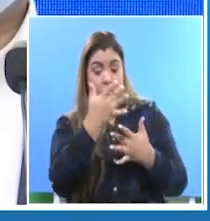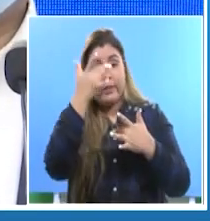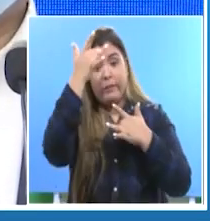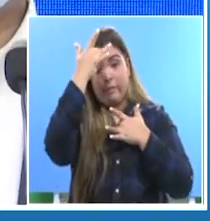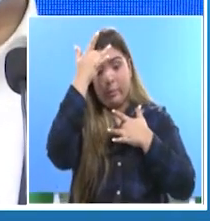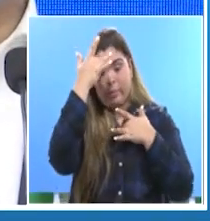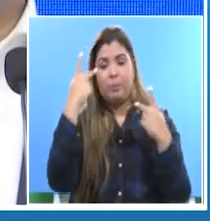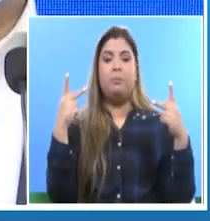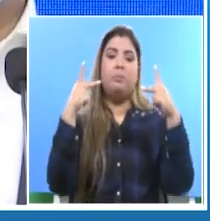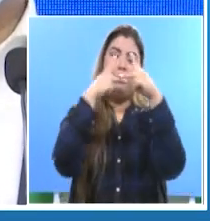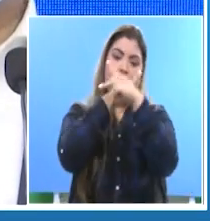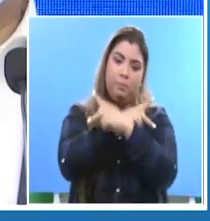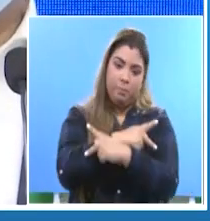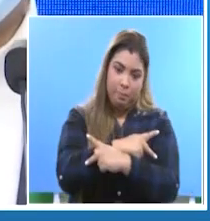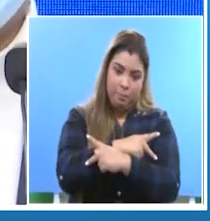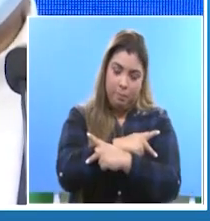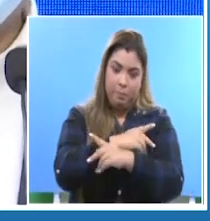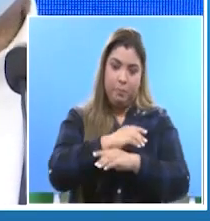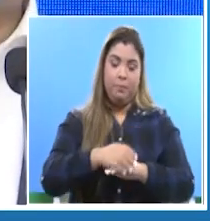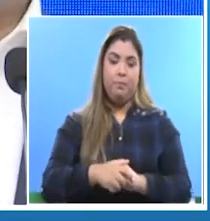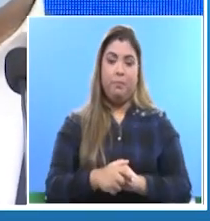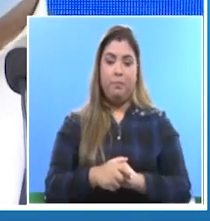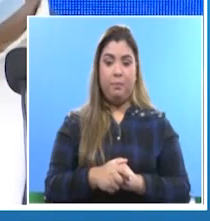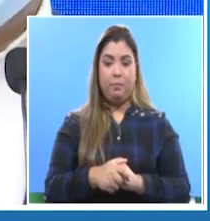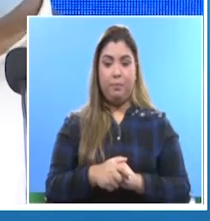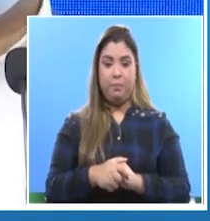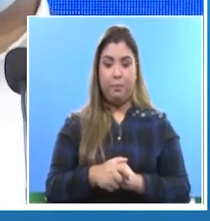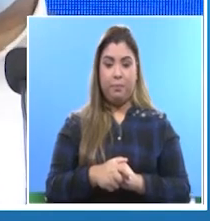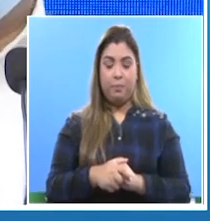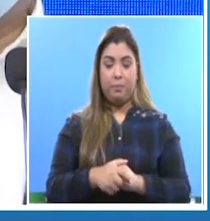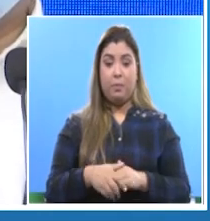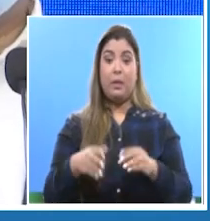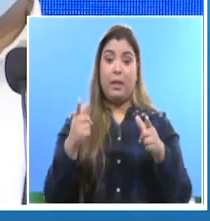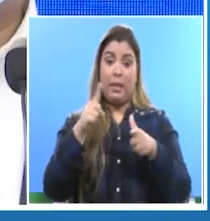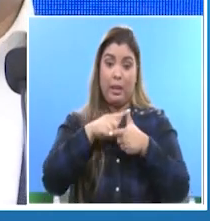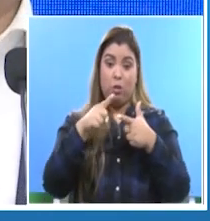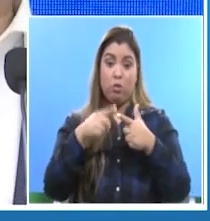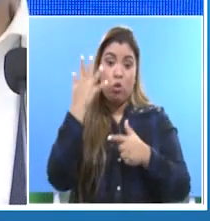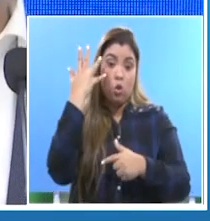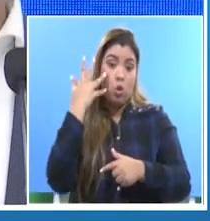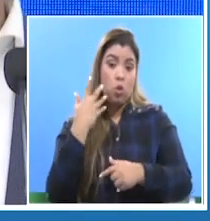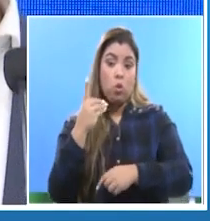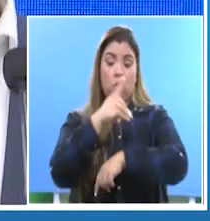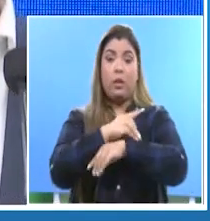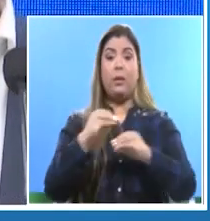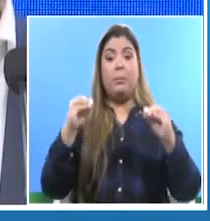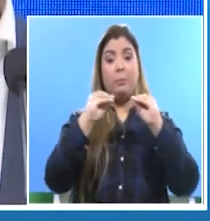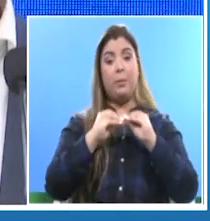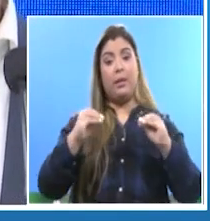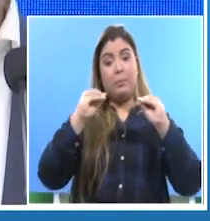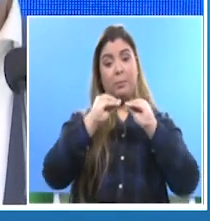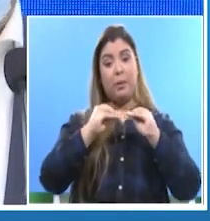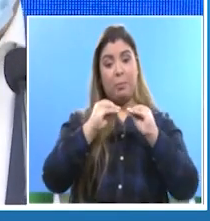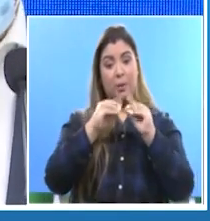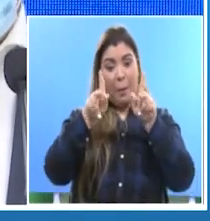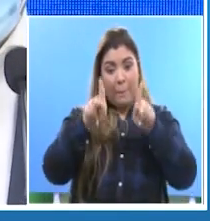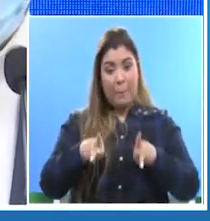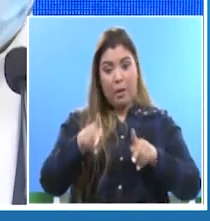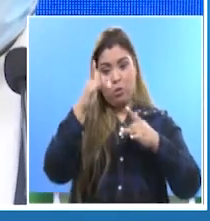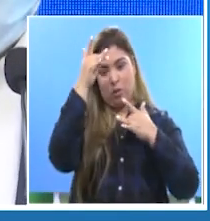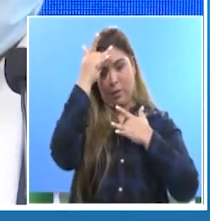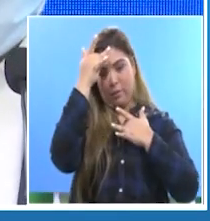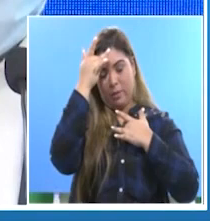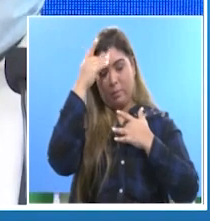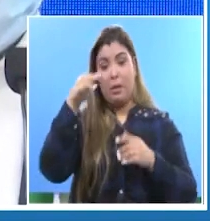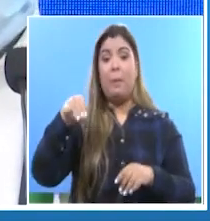aumentar y provocar, por lo tanto, el número de contagiados en dicha área. El